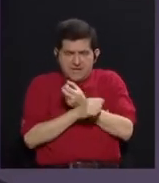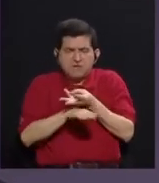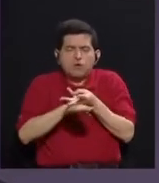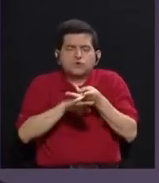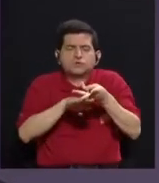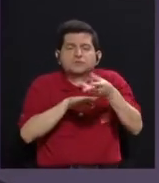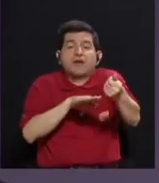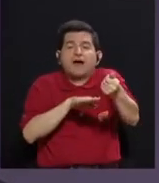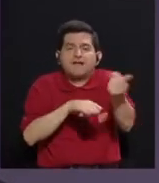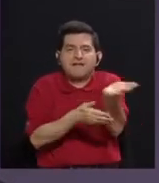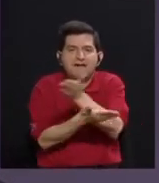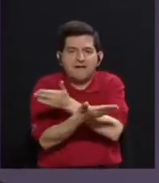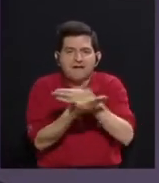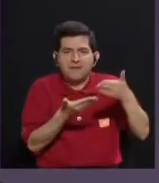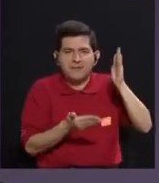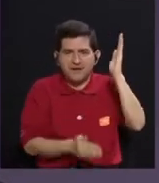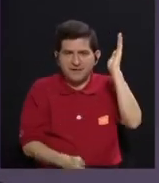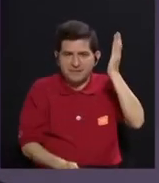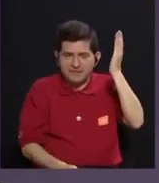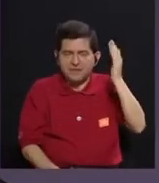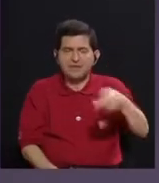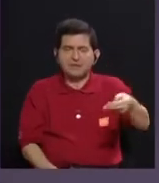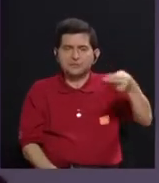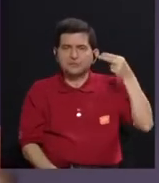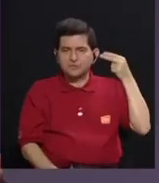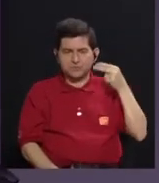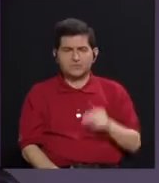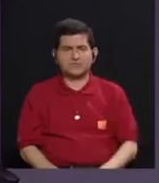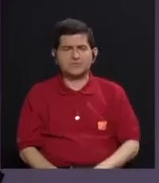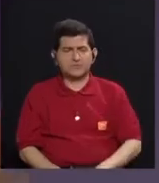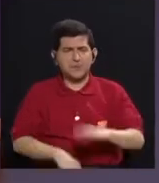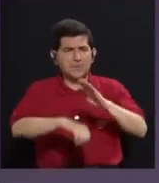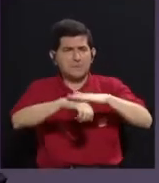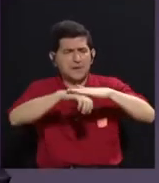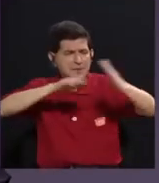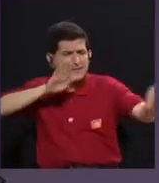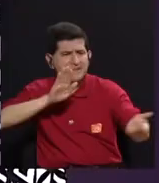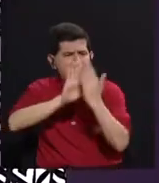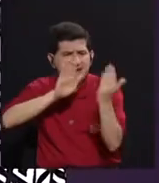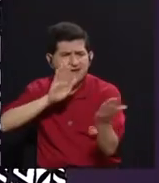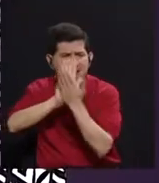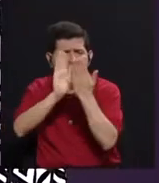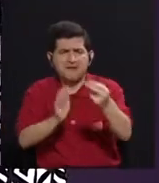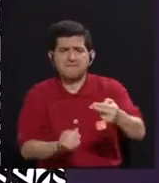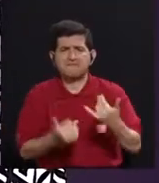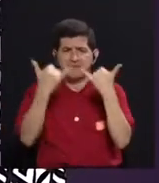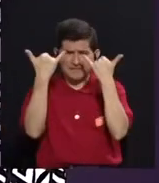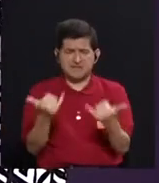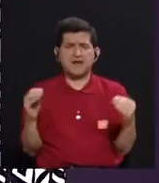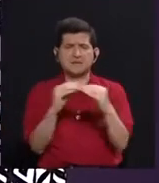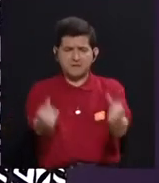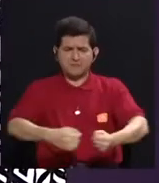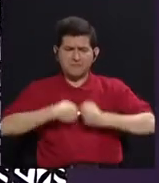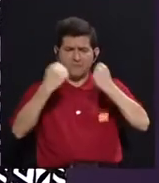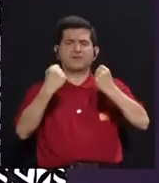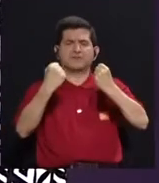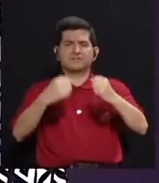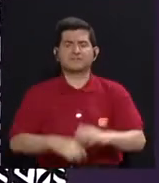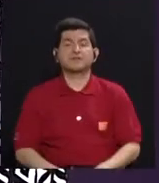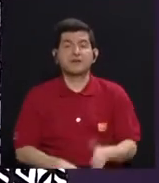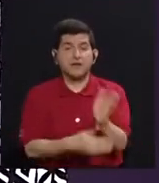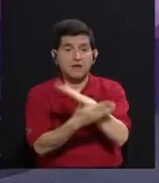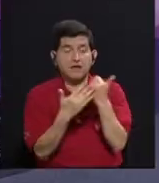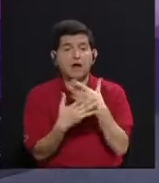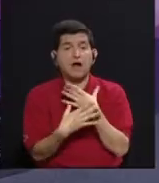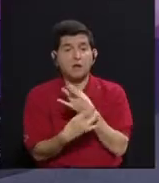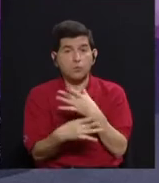esa parte del discurso histórico precisamente para afrontar un presente con más fuerza. Y algo